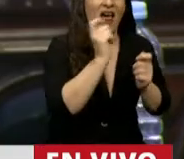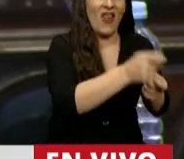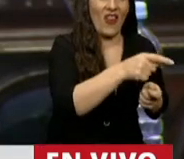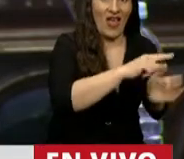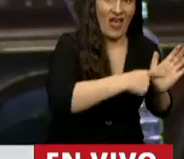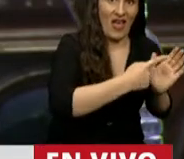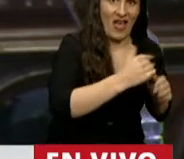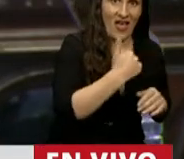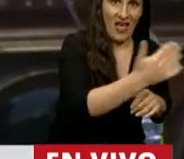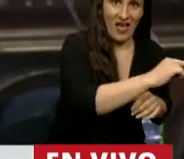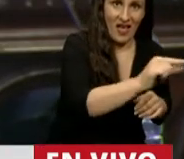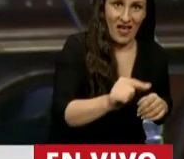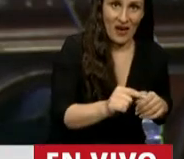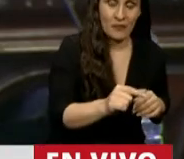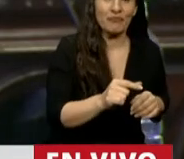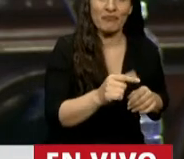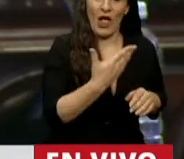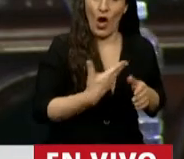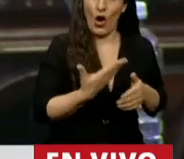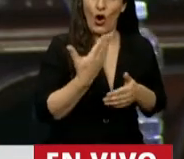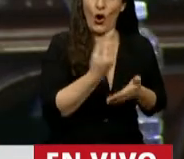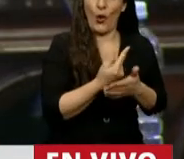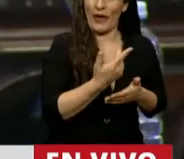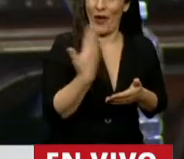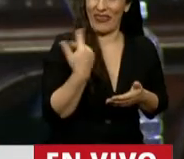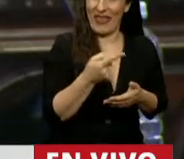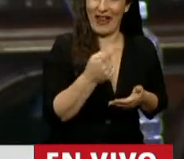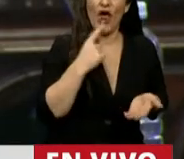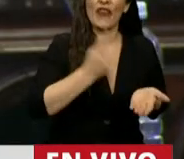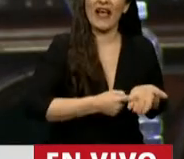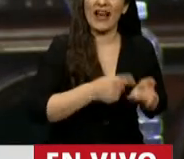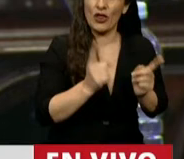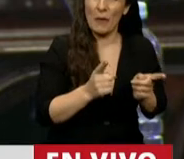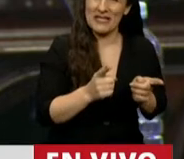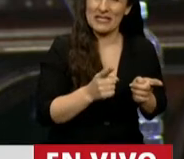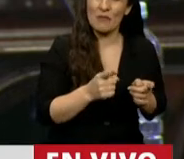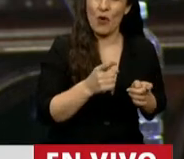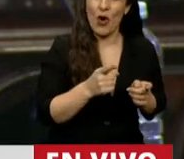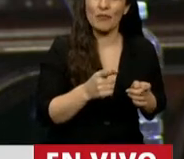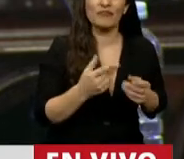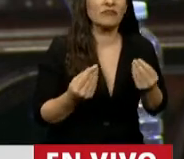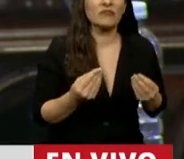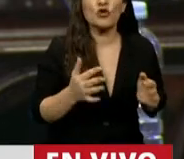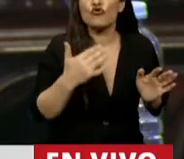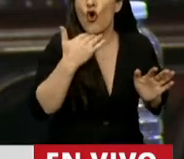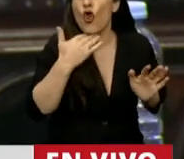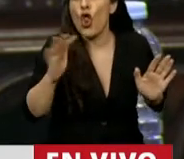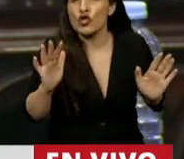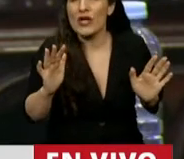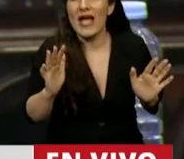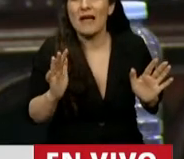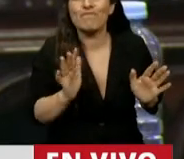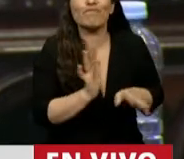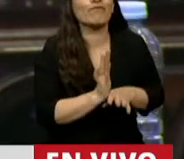Y hay un tema que ocurrió durante el gobierno anterior y tiene que ver con ese decreto y que amplía. Yo no sé si es por falla del